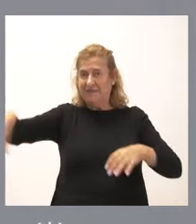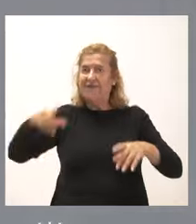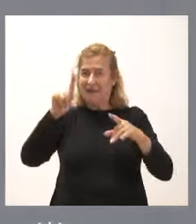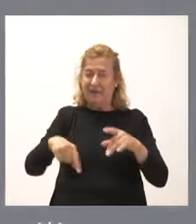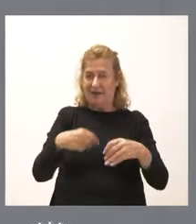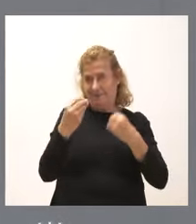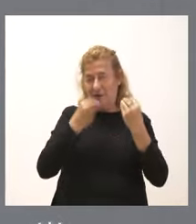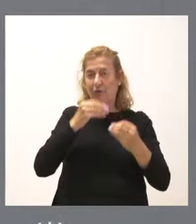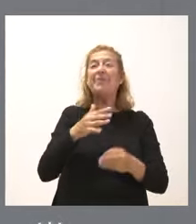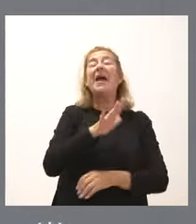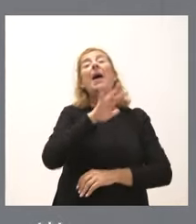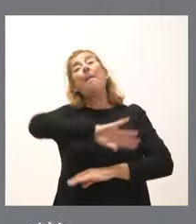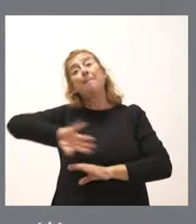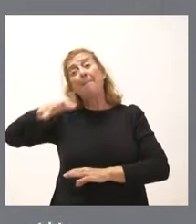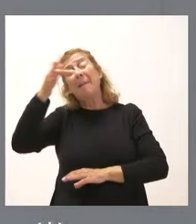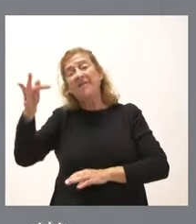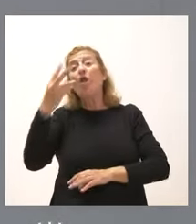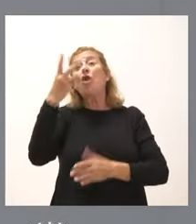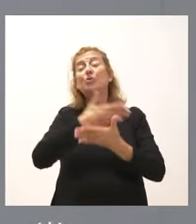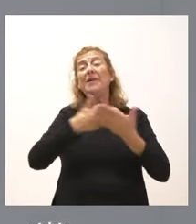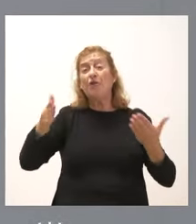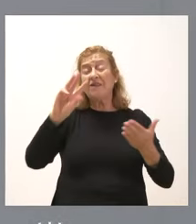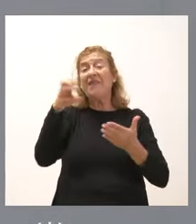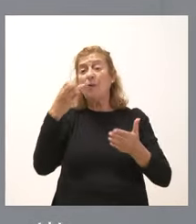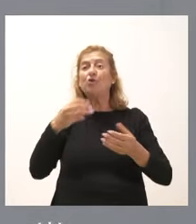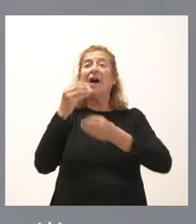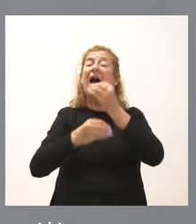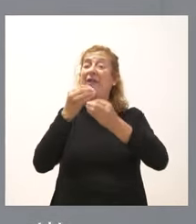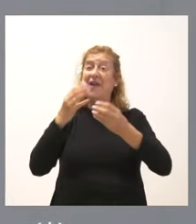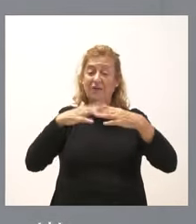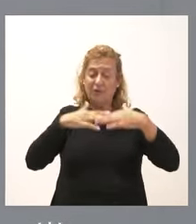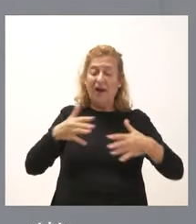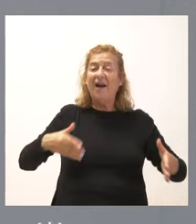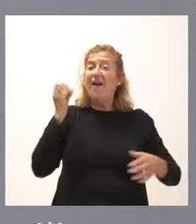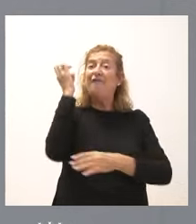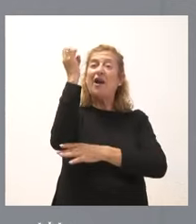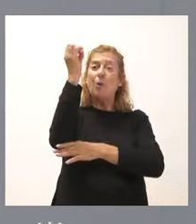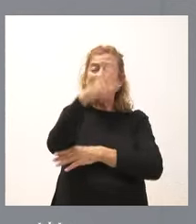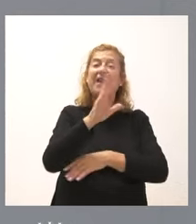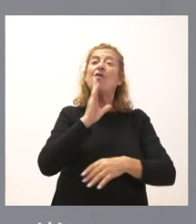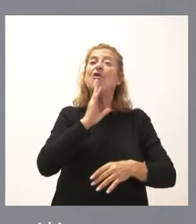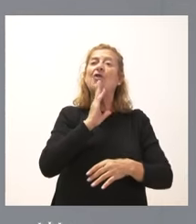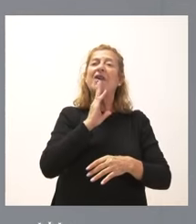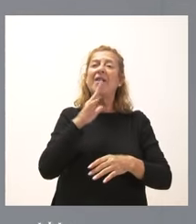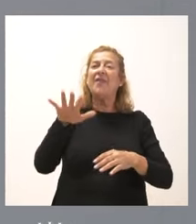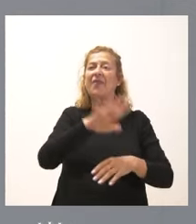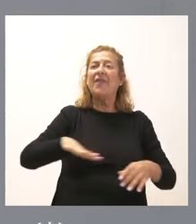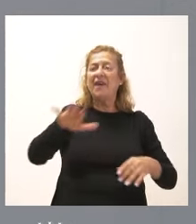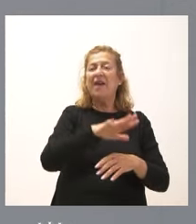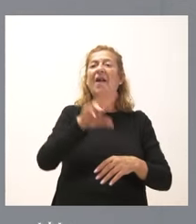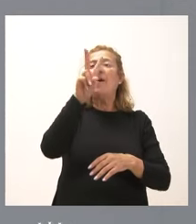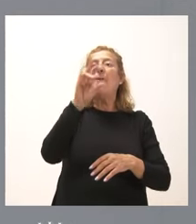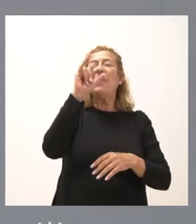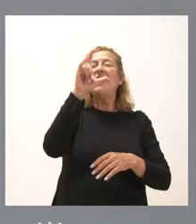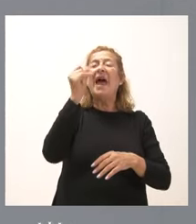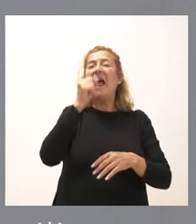Más de dos millones de euros a la construcción de infraestructuras logísticas ferroviarias del polígono industrial de Villadangos del Páramo, en